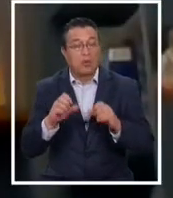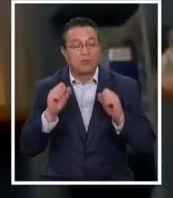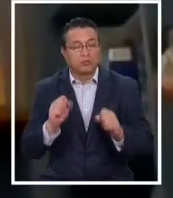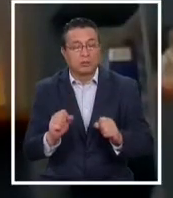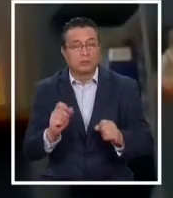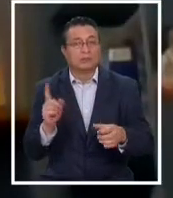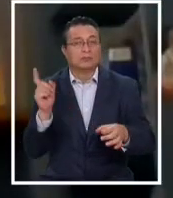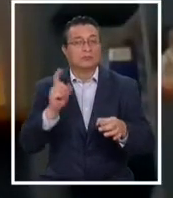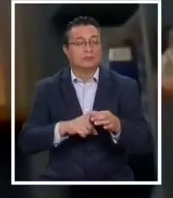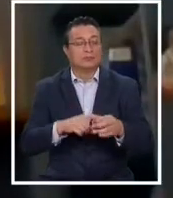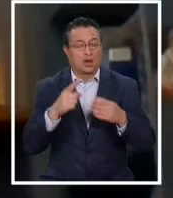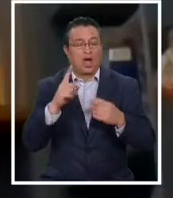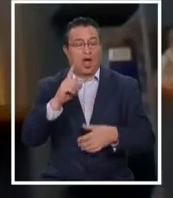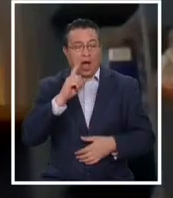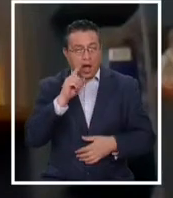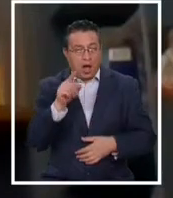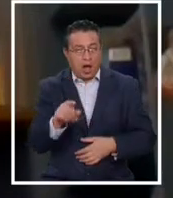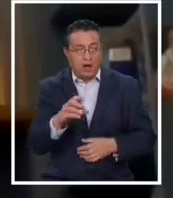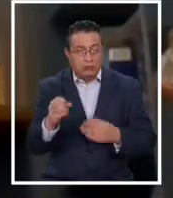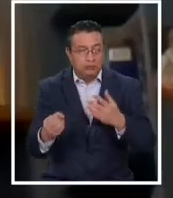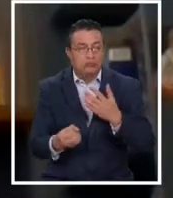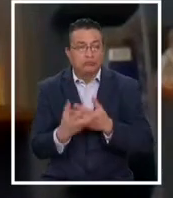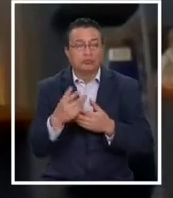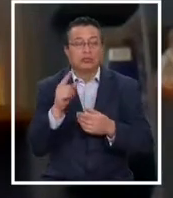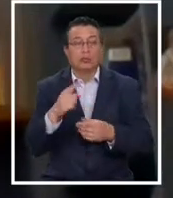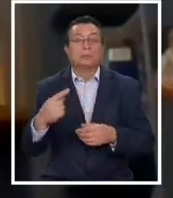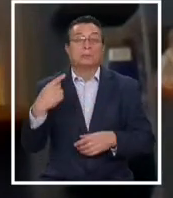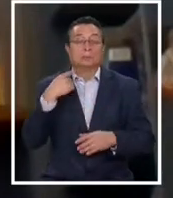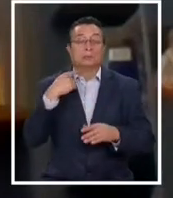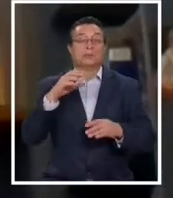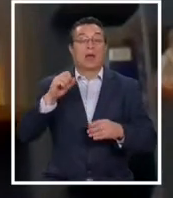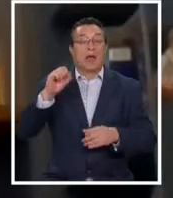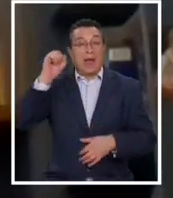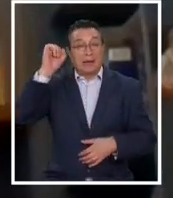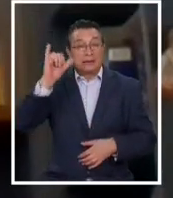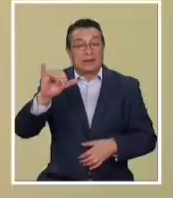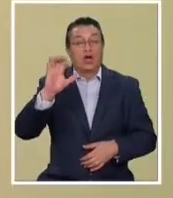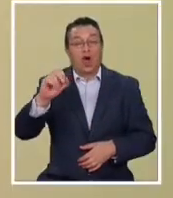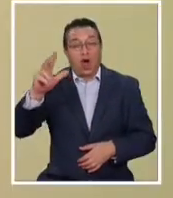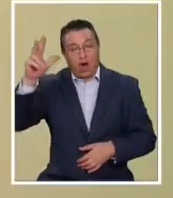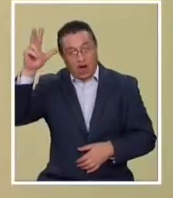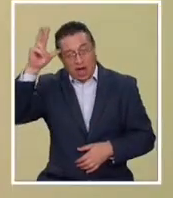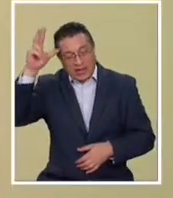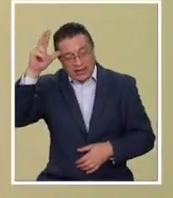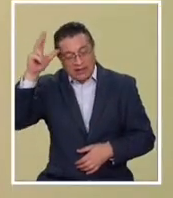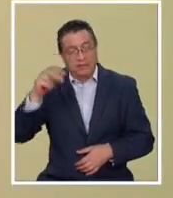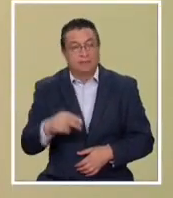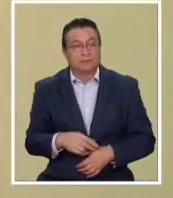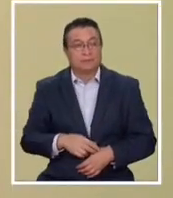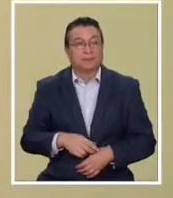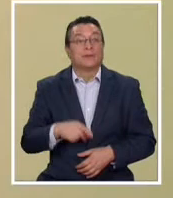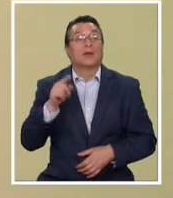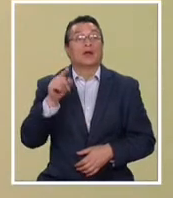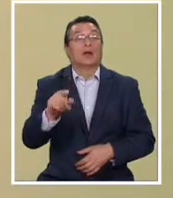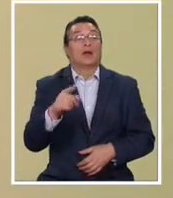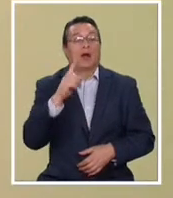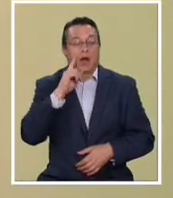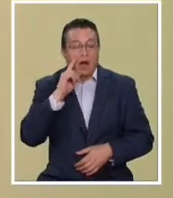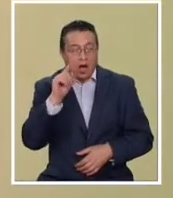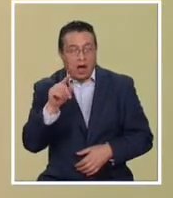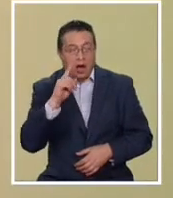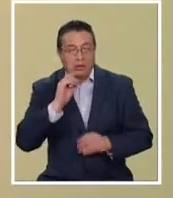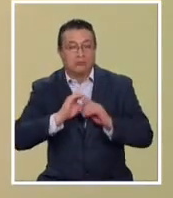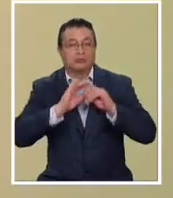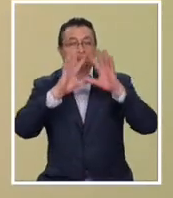capaz de reactivarse, es capaz de tener un impacto en Puerto Aysén o en Coyhaique. Sin duda hay peligro de erupciones por la